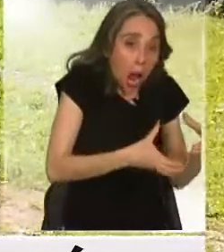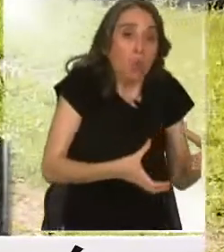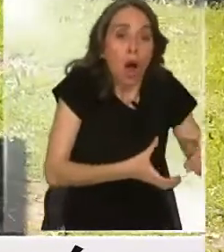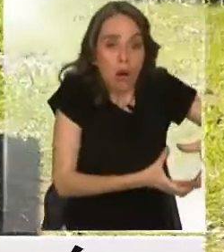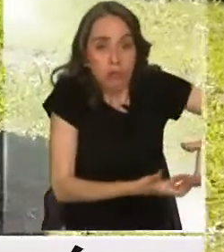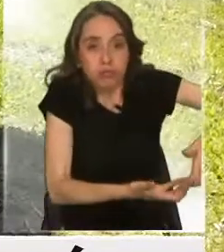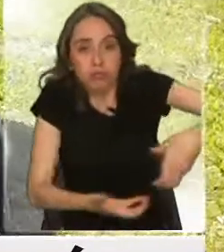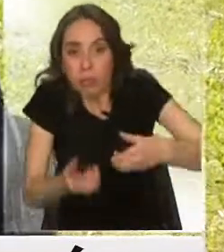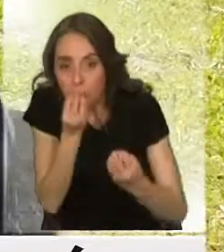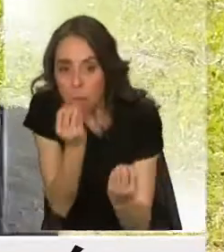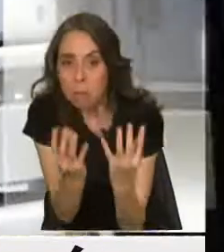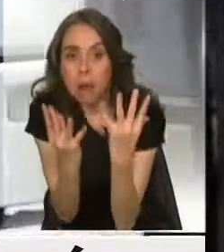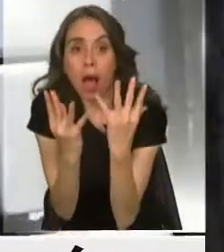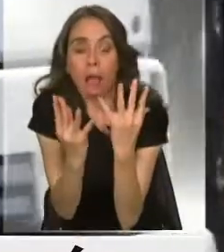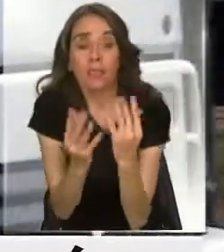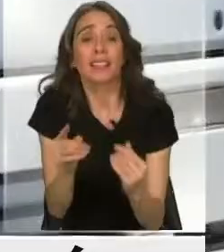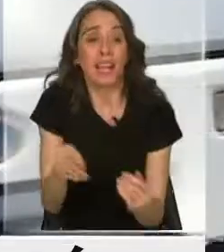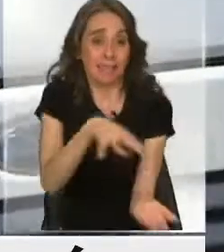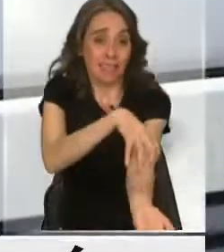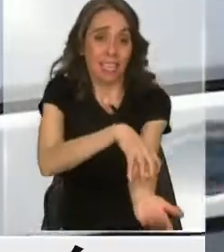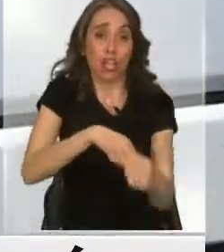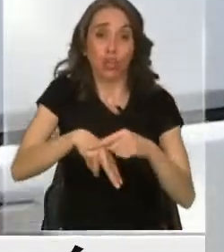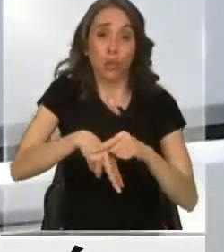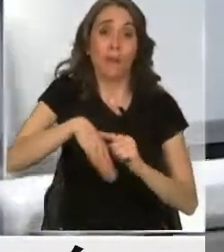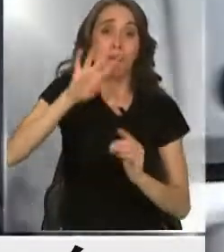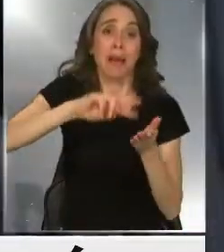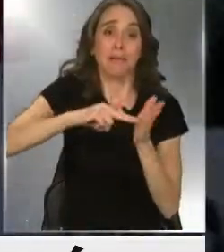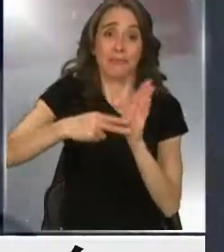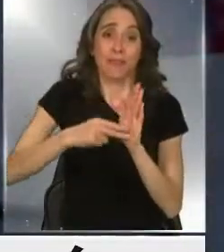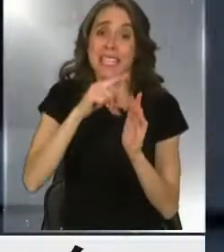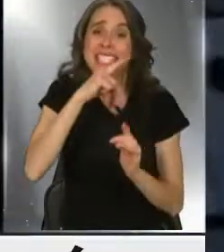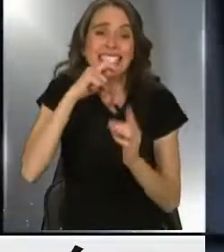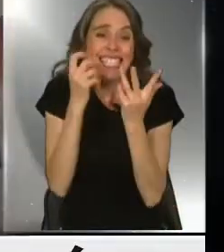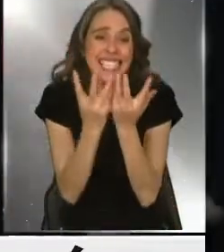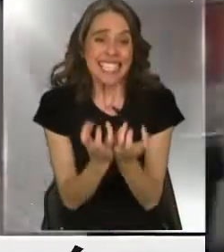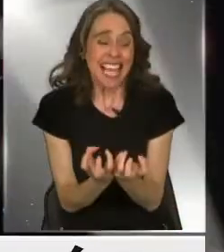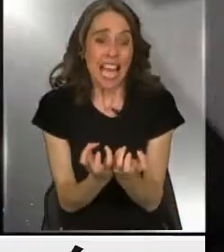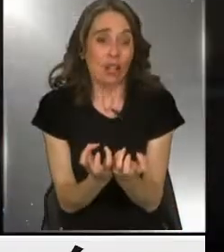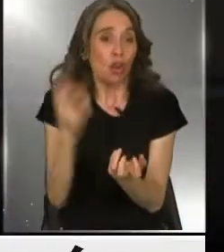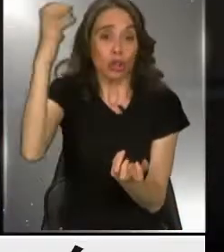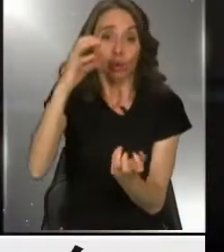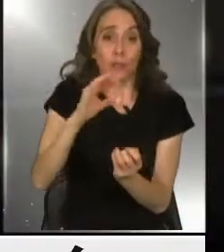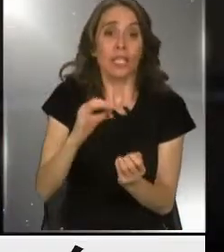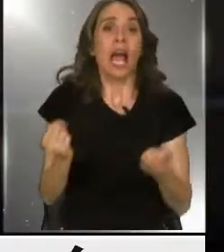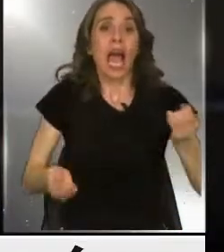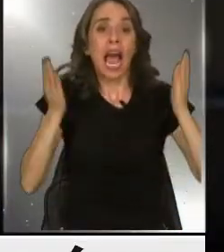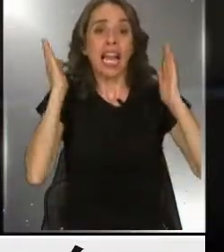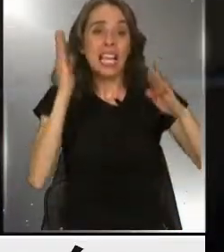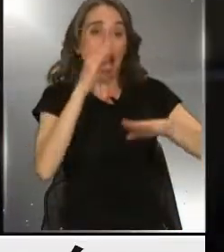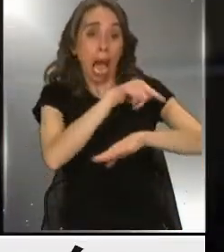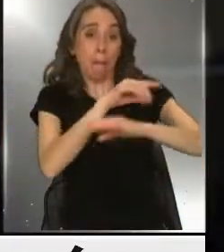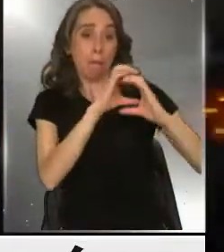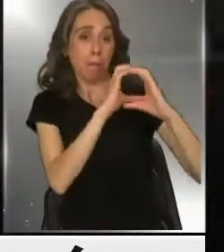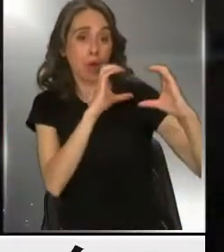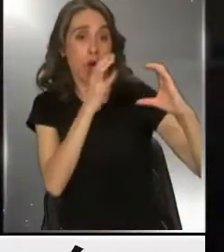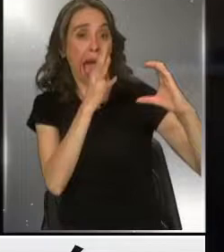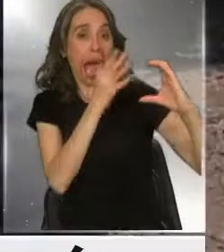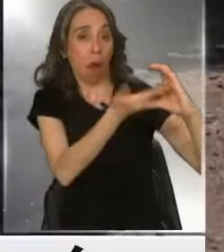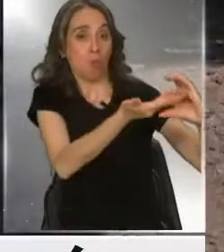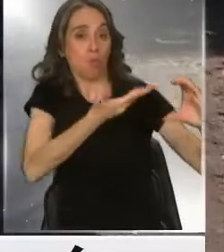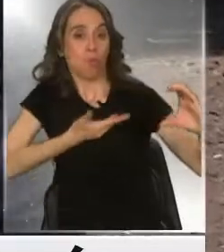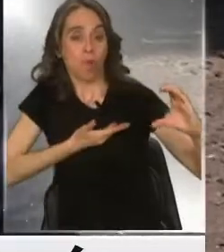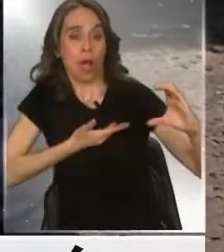una de las más afectadas con la sequía. Y para él, el camión aljibe es su visita más esperada.